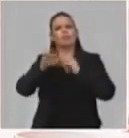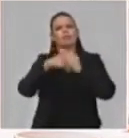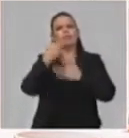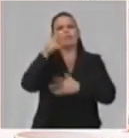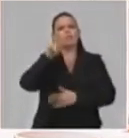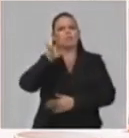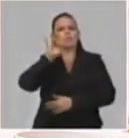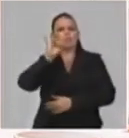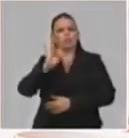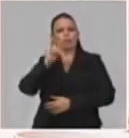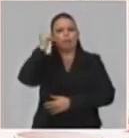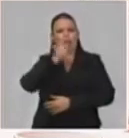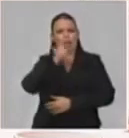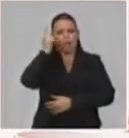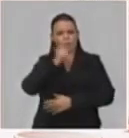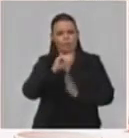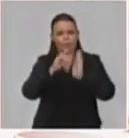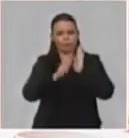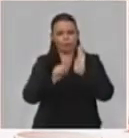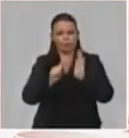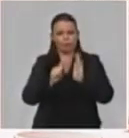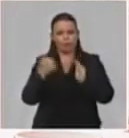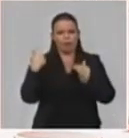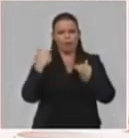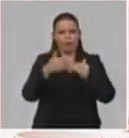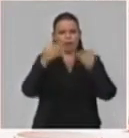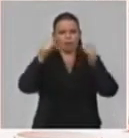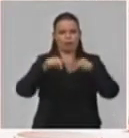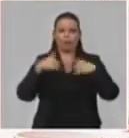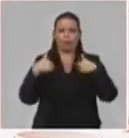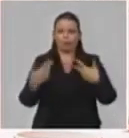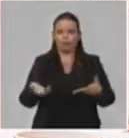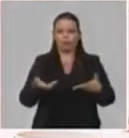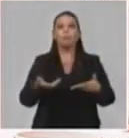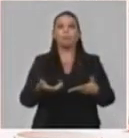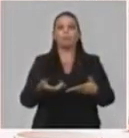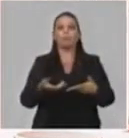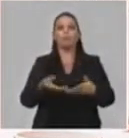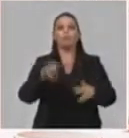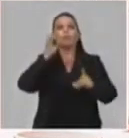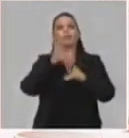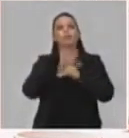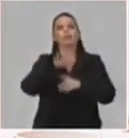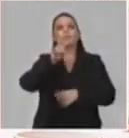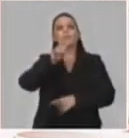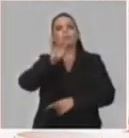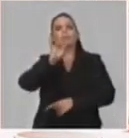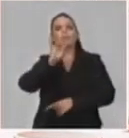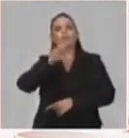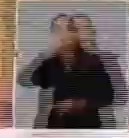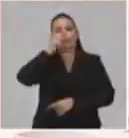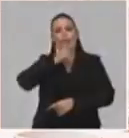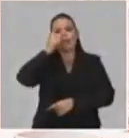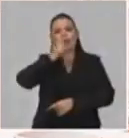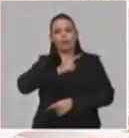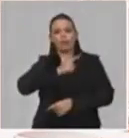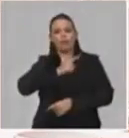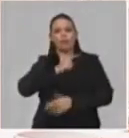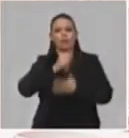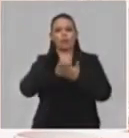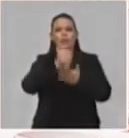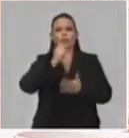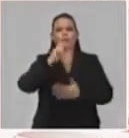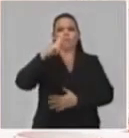abril, nosotros a partir del 27 de abril, que bueno, lo declaramos como una segunda etapa, una segunda etapa,